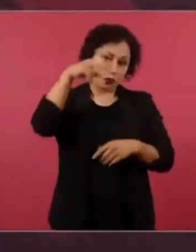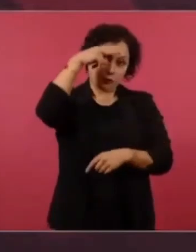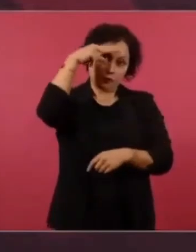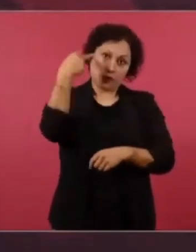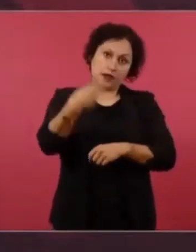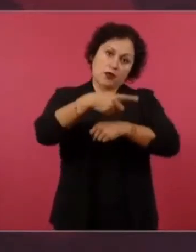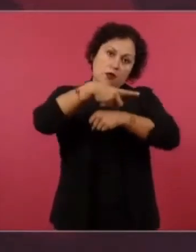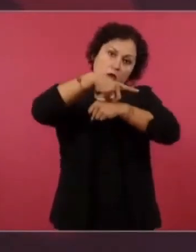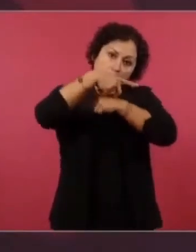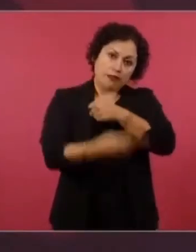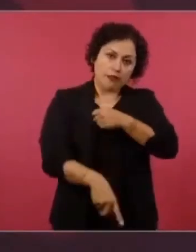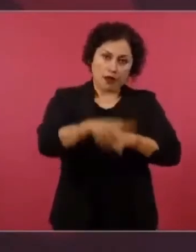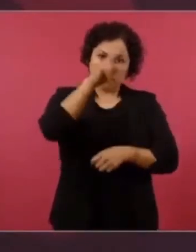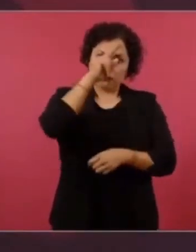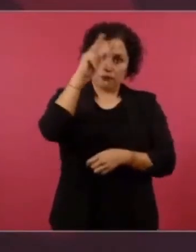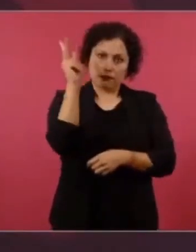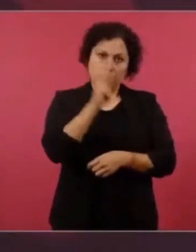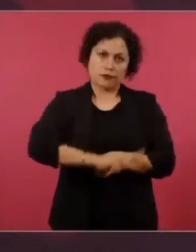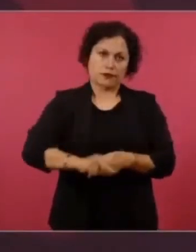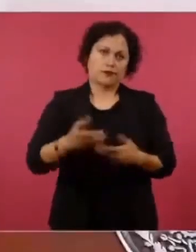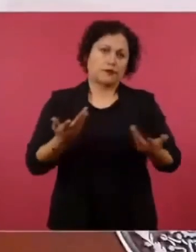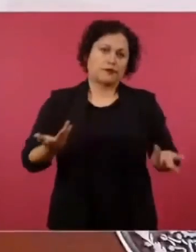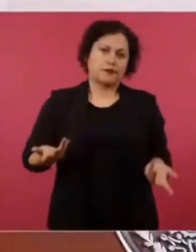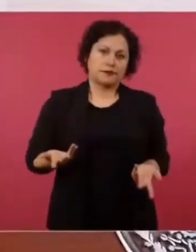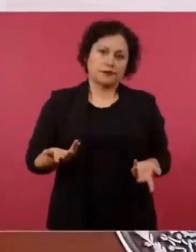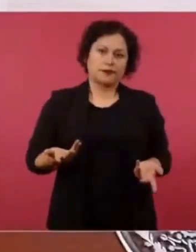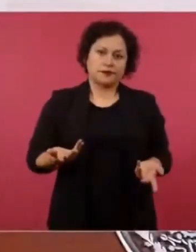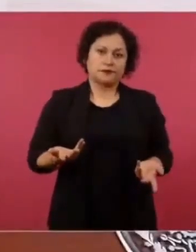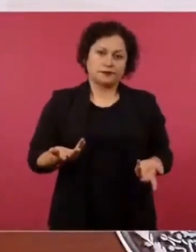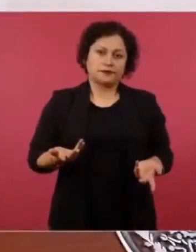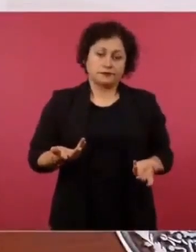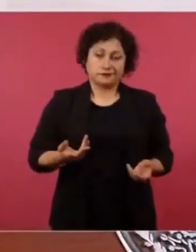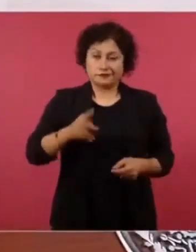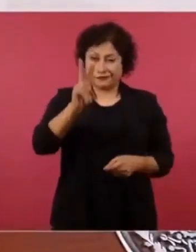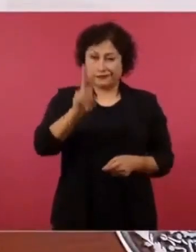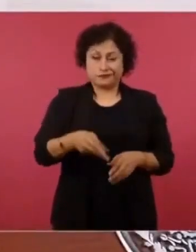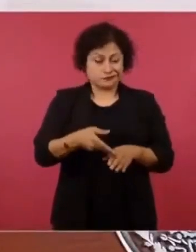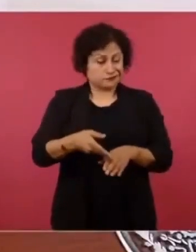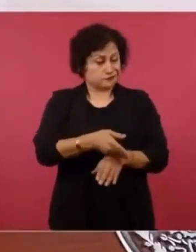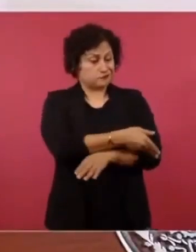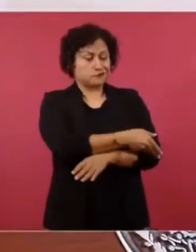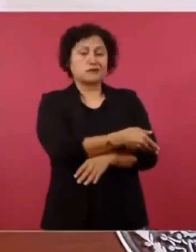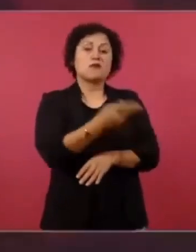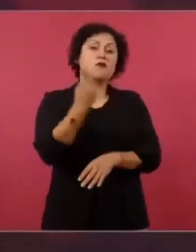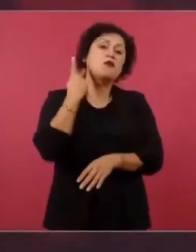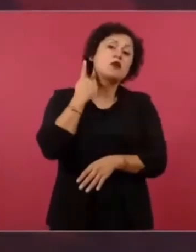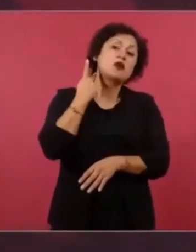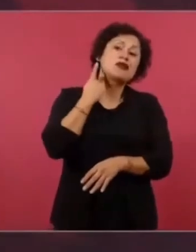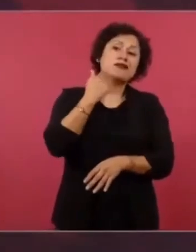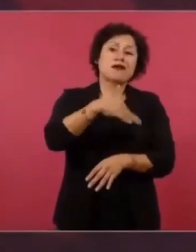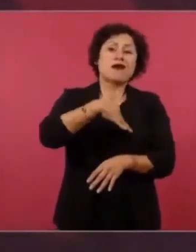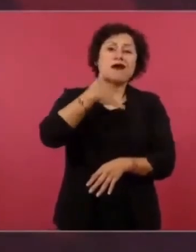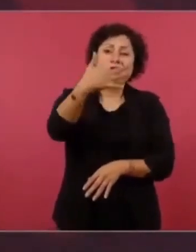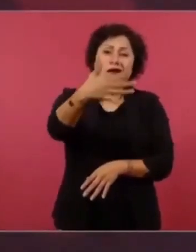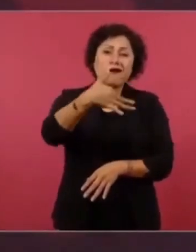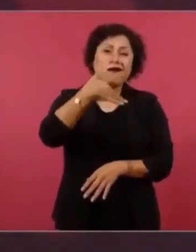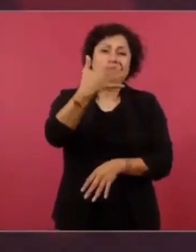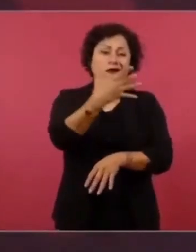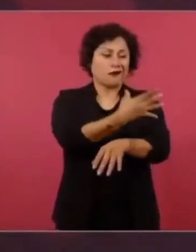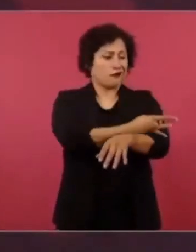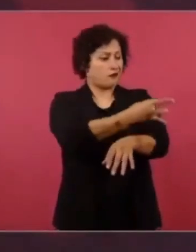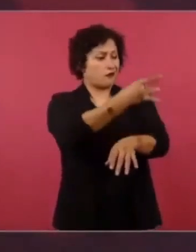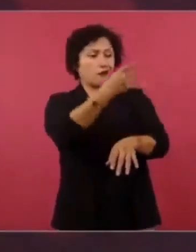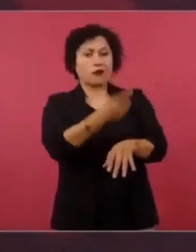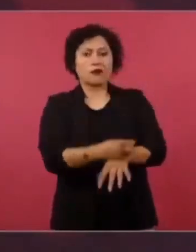la corrupción política. La deshonestidad de los